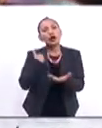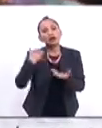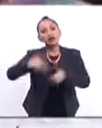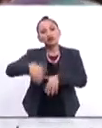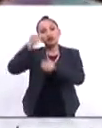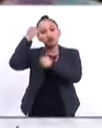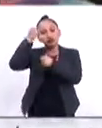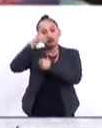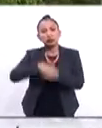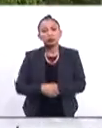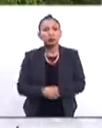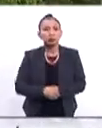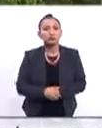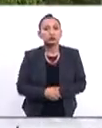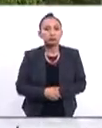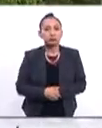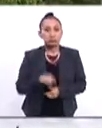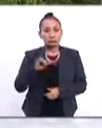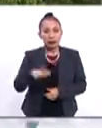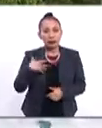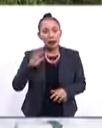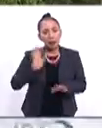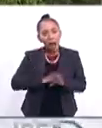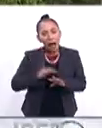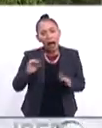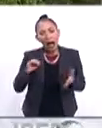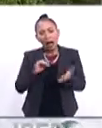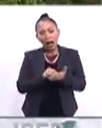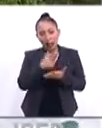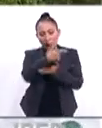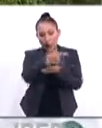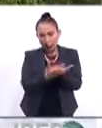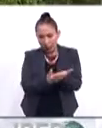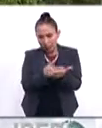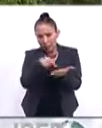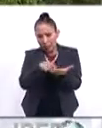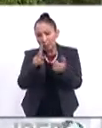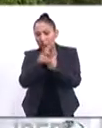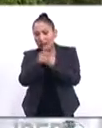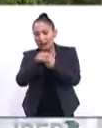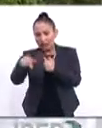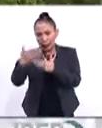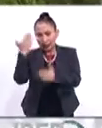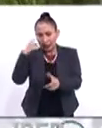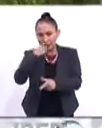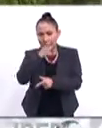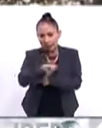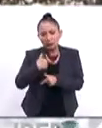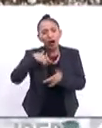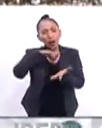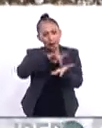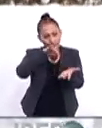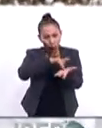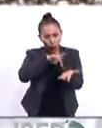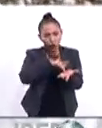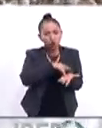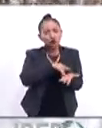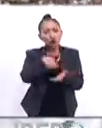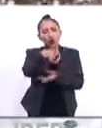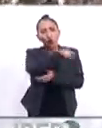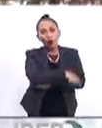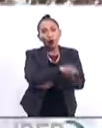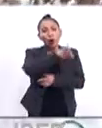estas marchas. Así es, sumándole también a la lista de países que habíamos mencionado que están apoyando